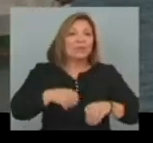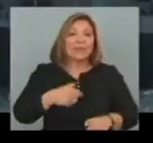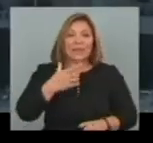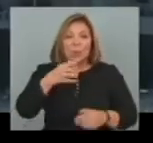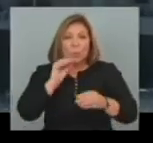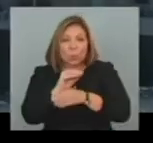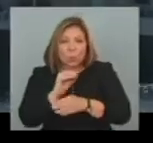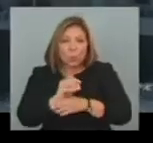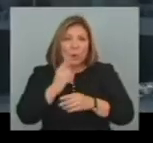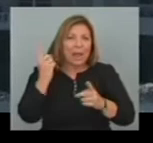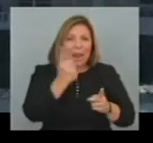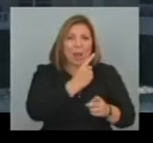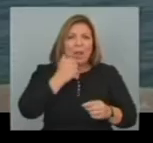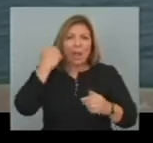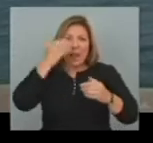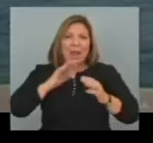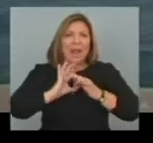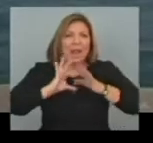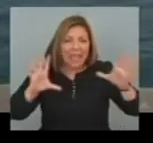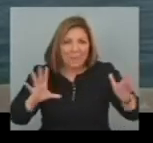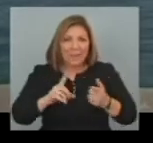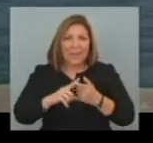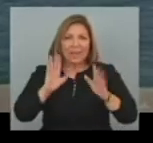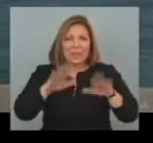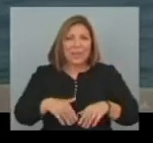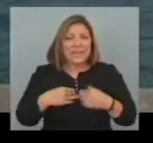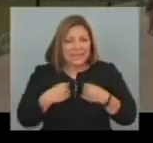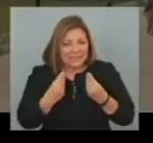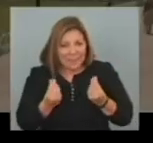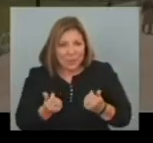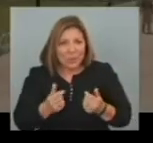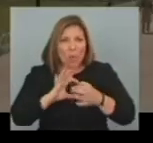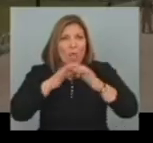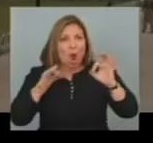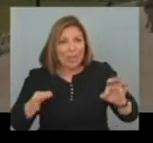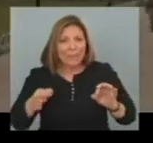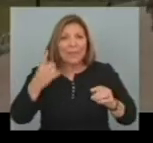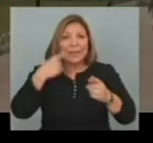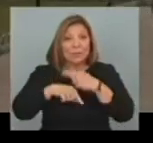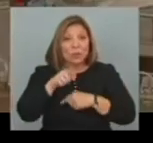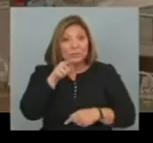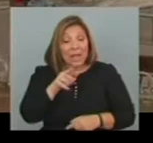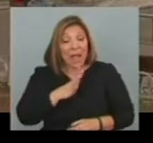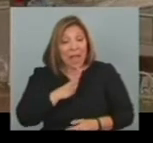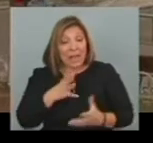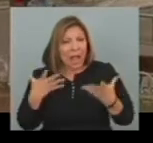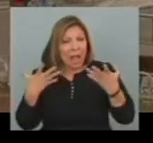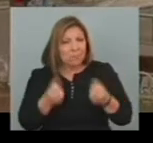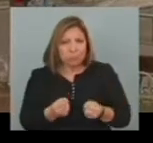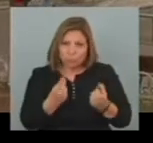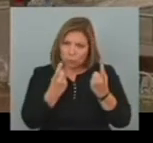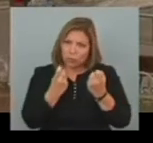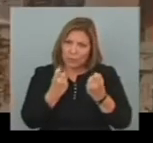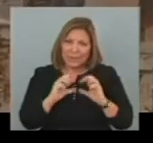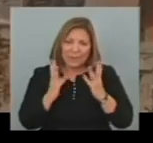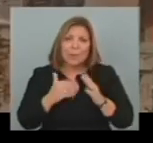culturas En un país musulmán laico Aspecto ligado Directamente Con el espíritu Del olimpismo Y que cuenta además Con un fuerte apoyo popular Por